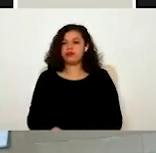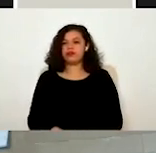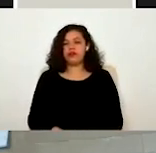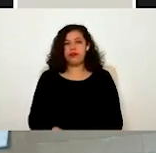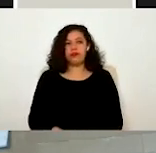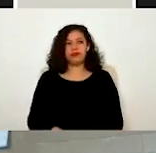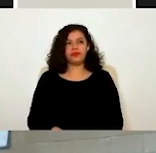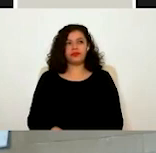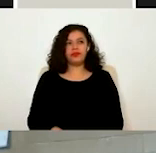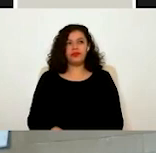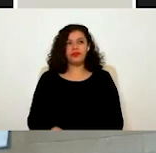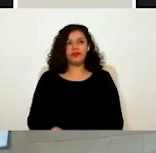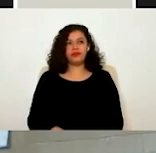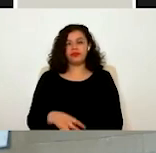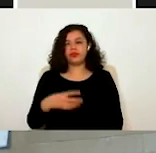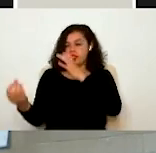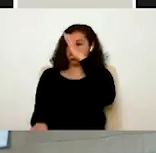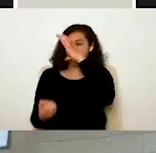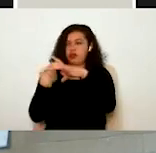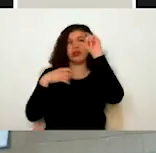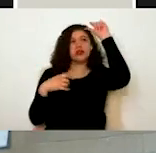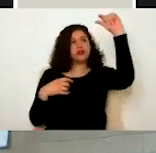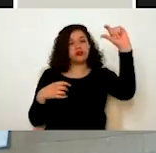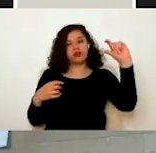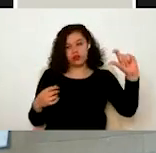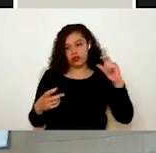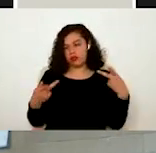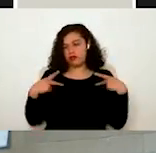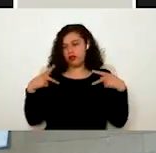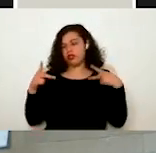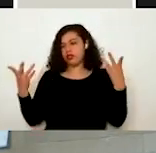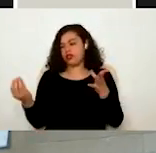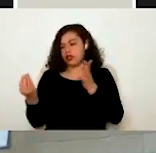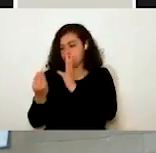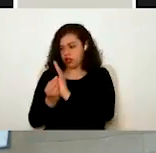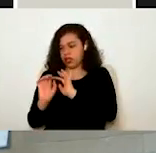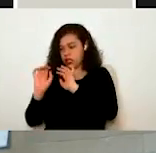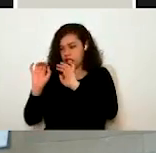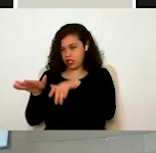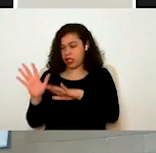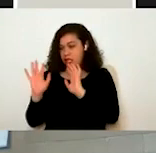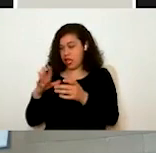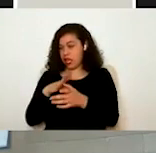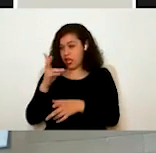¿Cómo puedo dar acceso a los nuevos módulos a una persona que ya tiene contraseña? ¿Tengo que realizar una solicitud nueva?